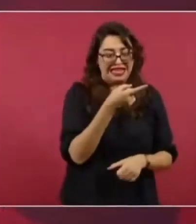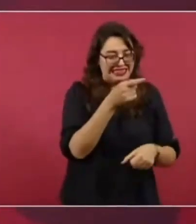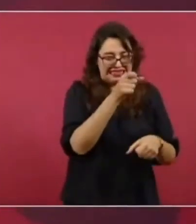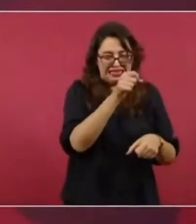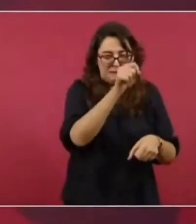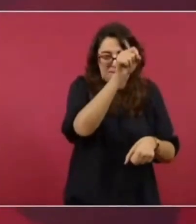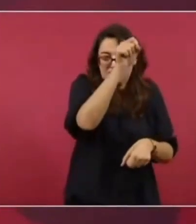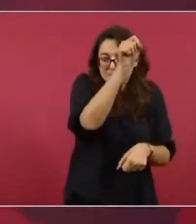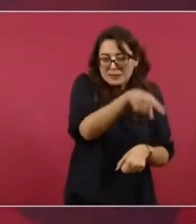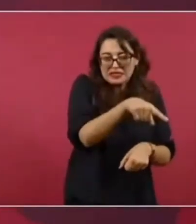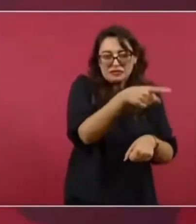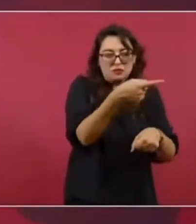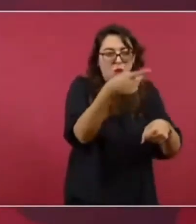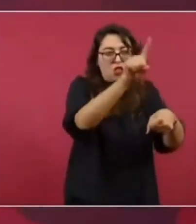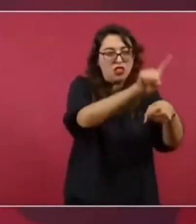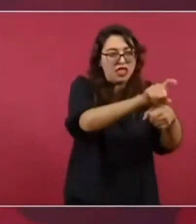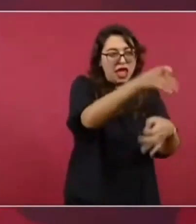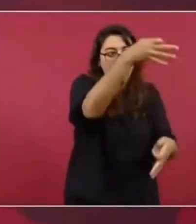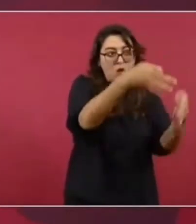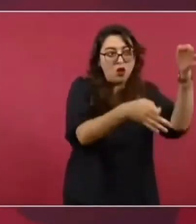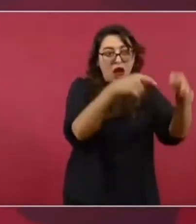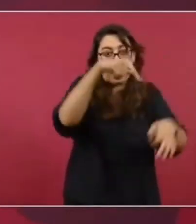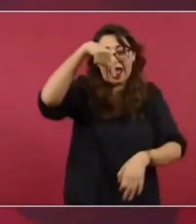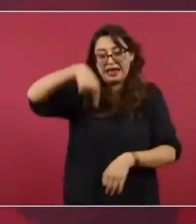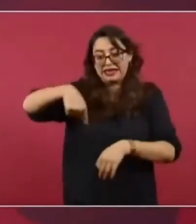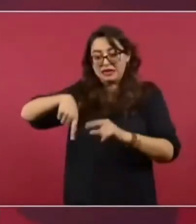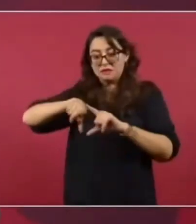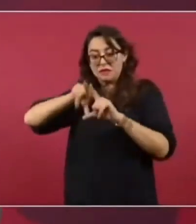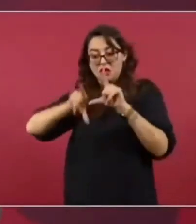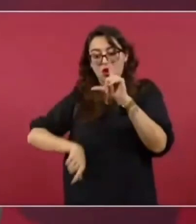el Poder Judicial en México